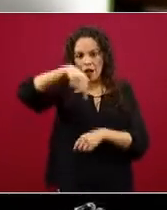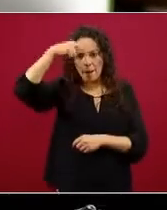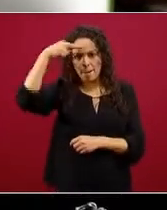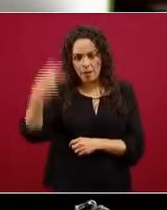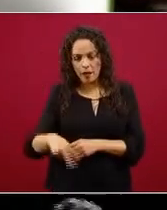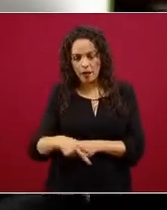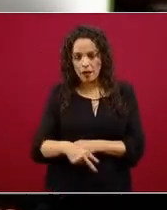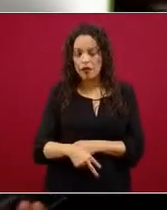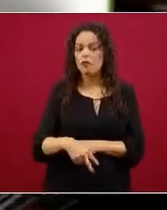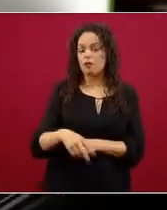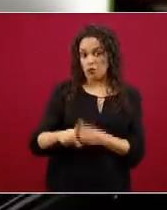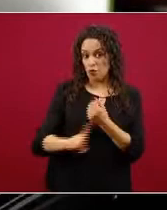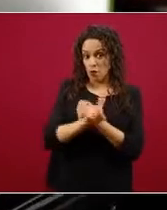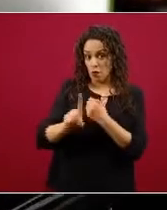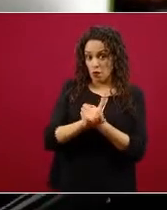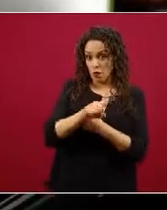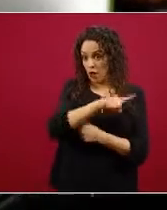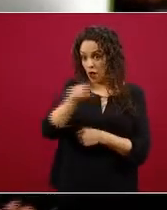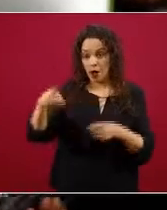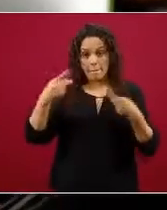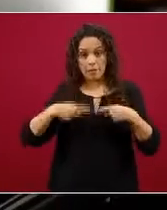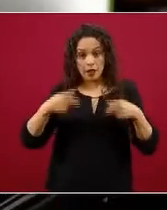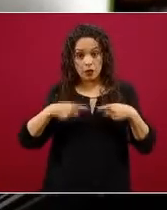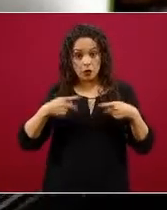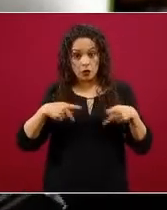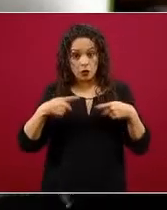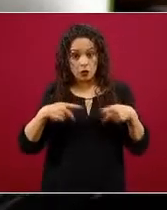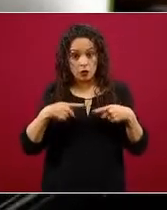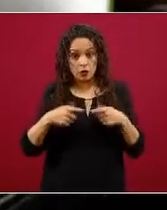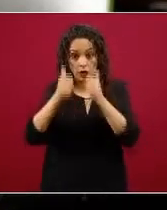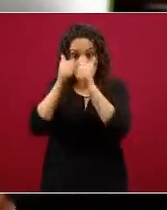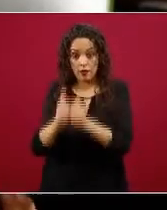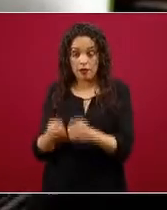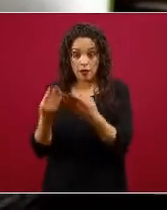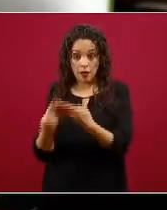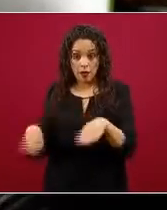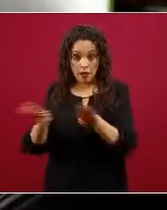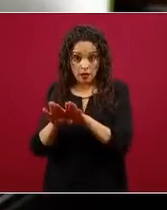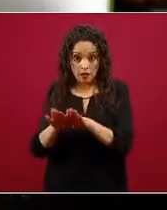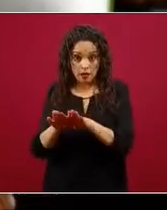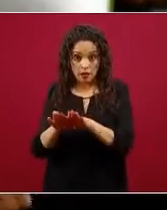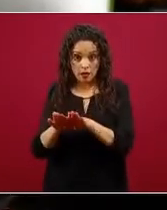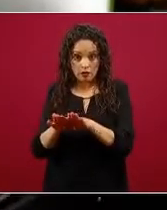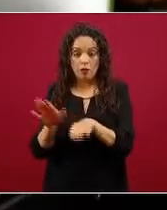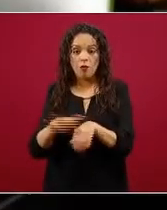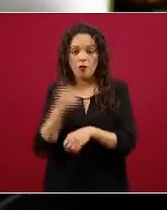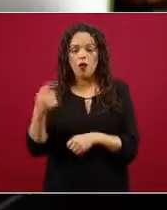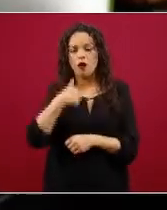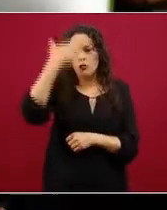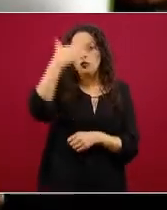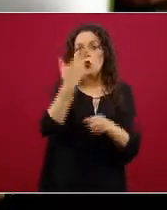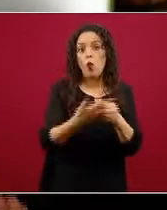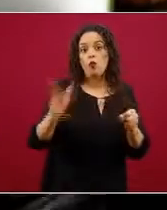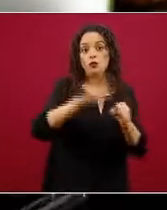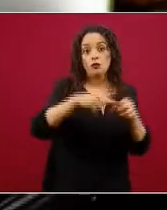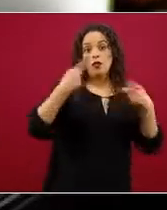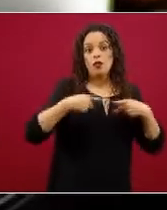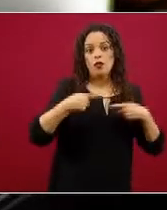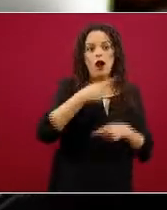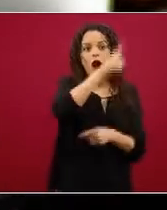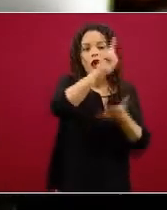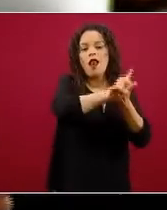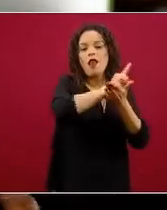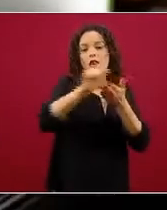que nada que estén en sus hogares, no tanto en una clínica que sabemos que están en lugares con el aire limpio y todo, pero en su hogar. ¿Hay nuevas